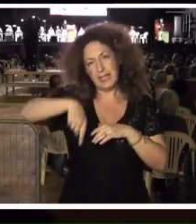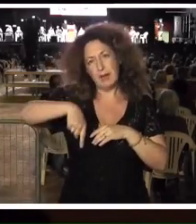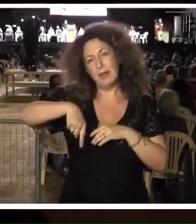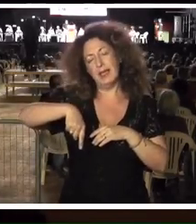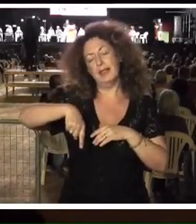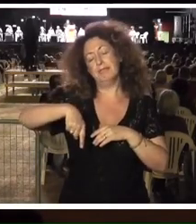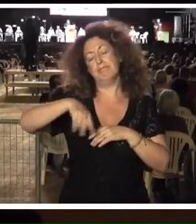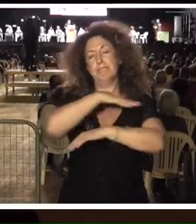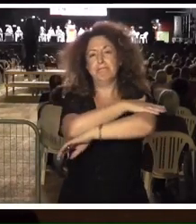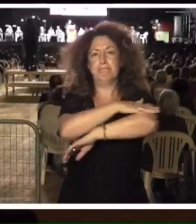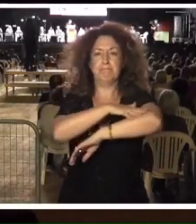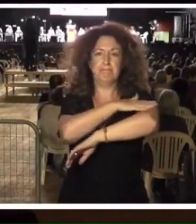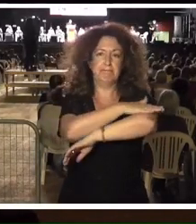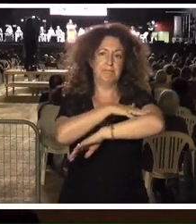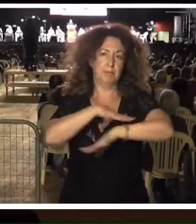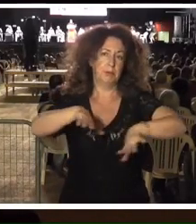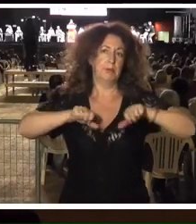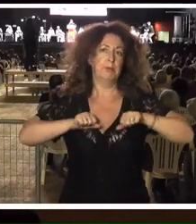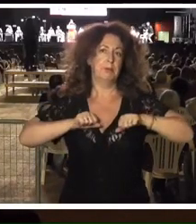Aplausos